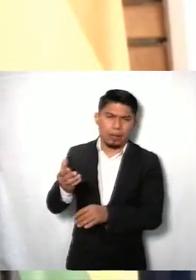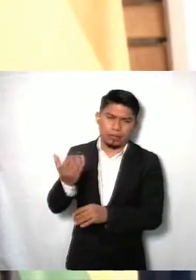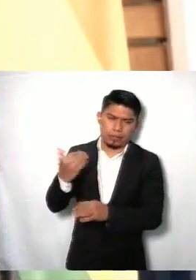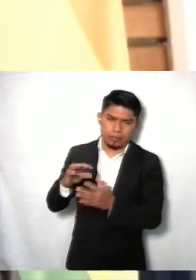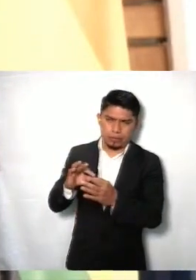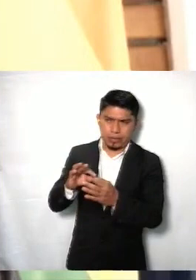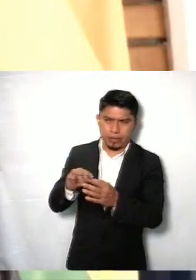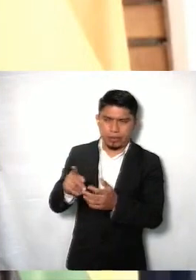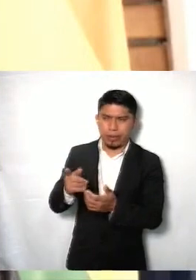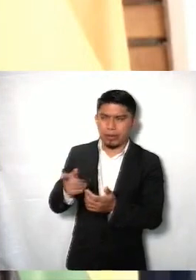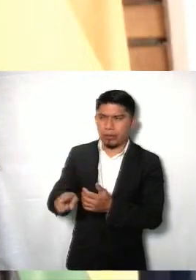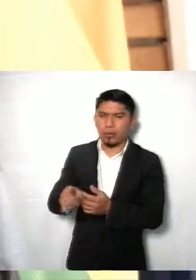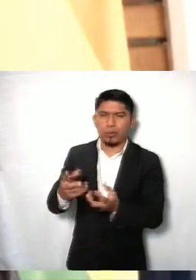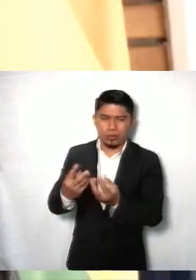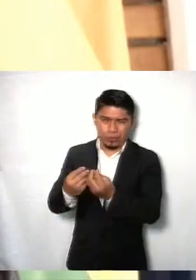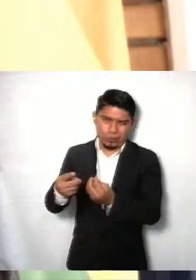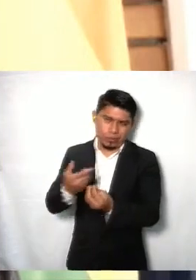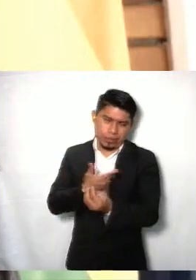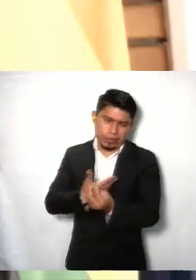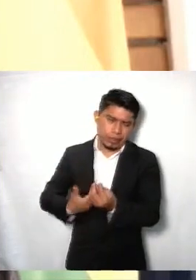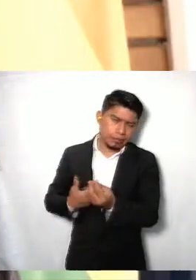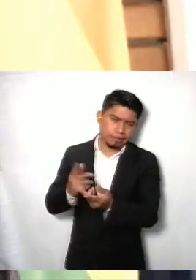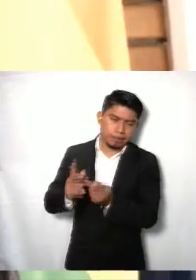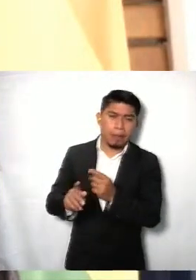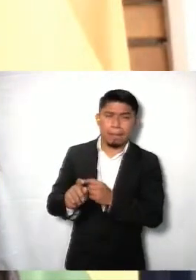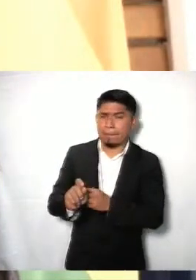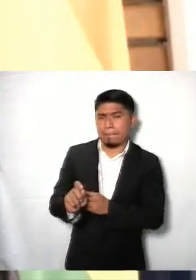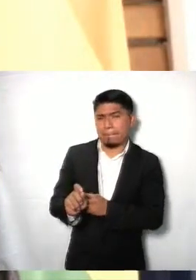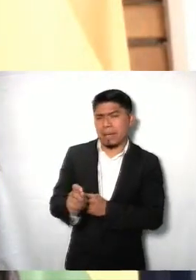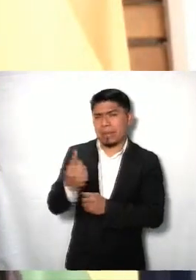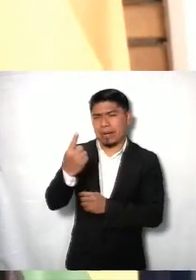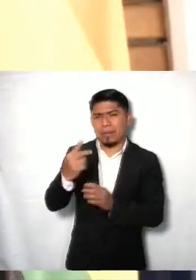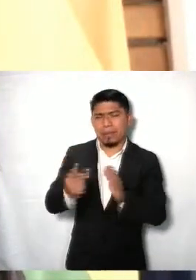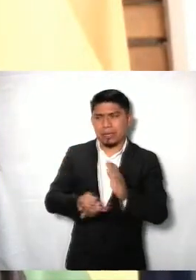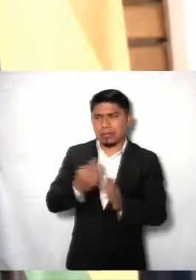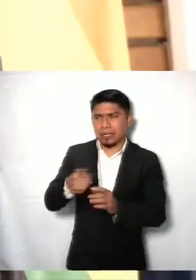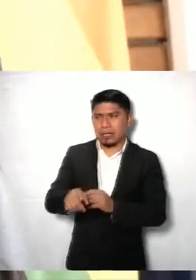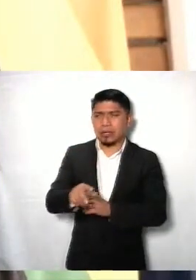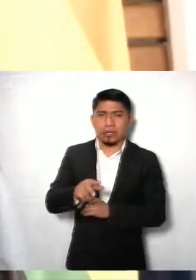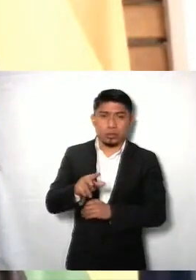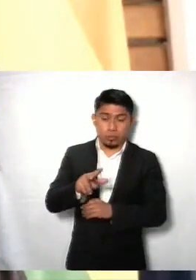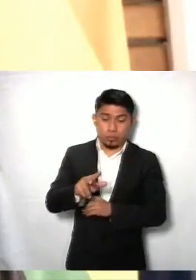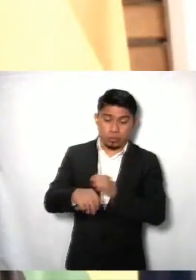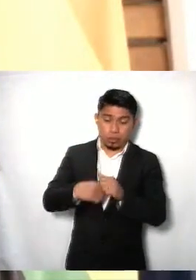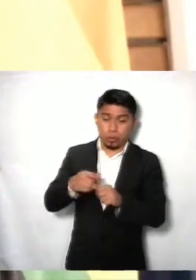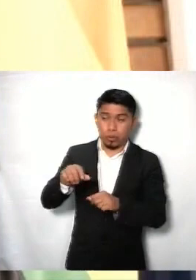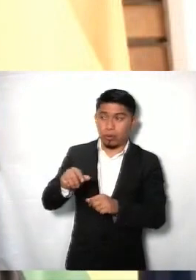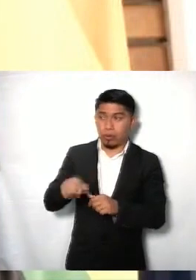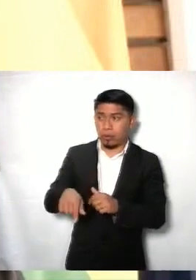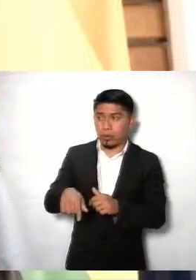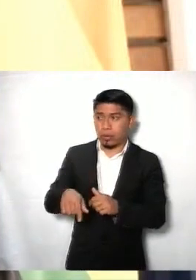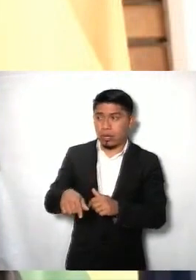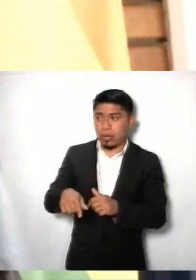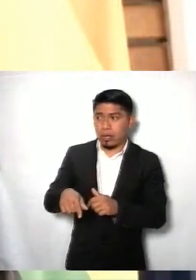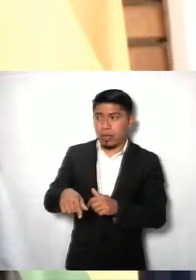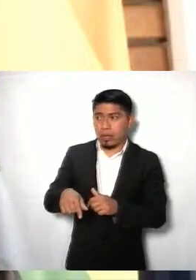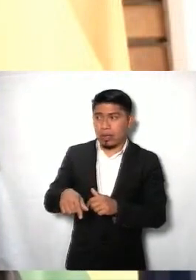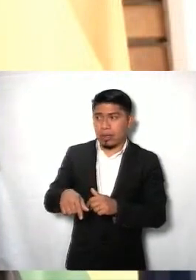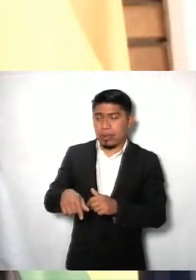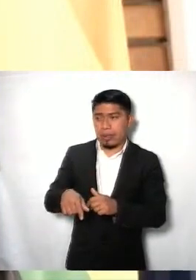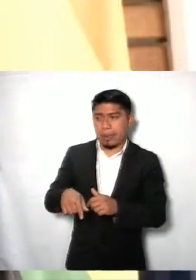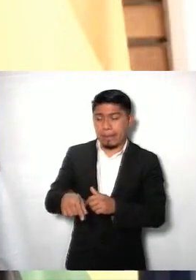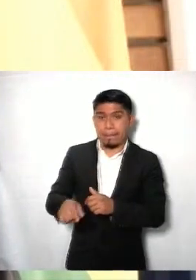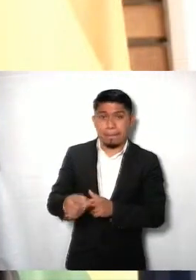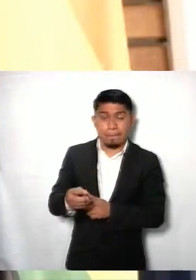tras bambalinas con mi presidente, por primera vez el Info Ciudad de México en 18 años, que cumple 18 años en